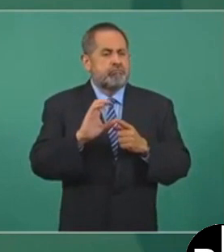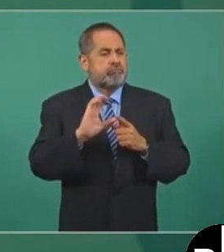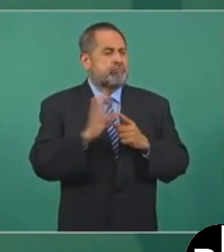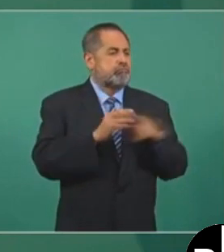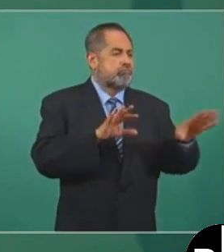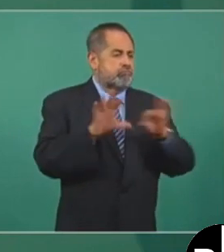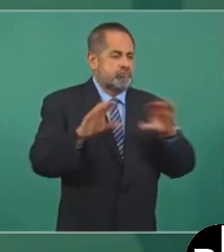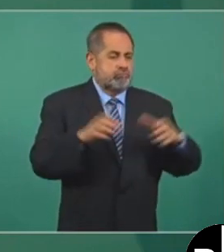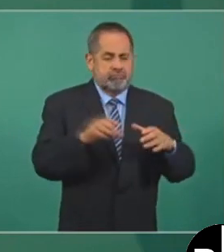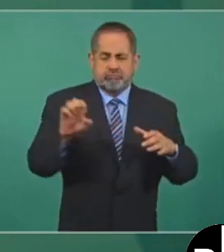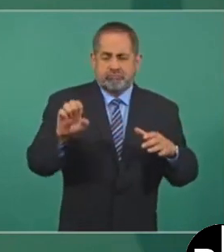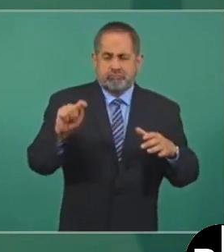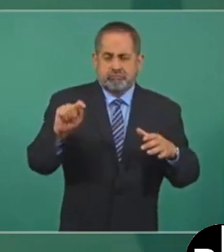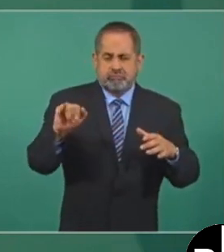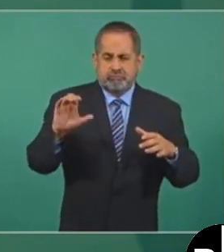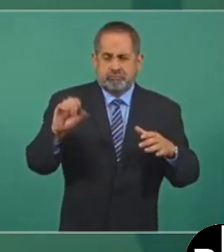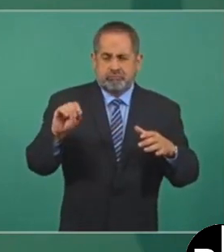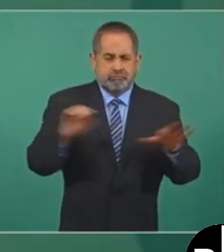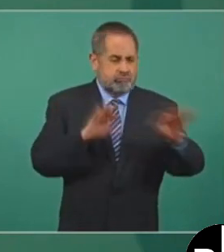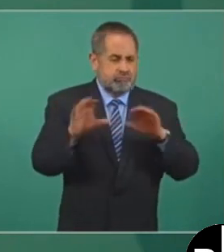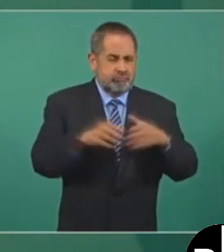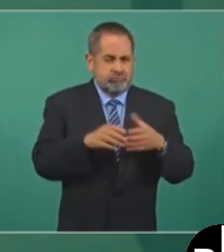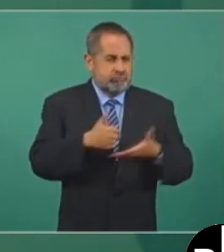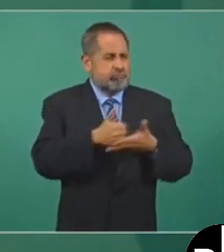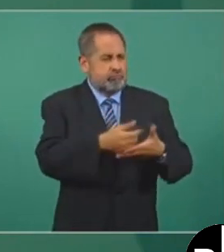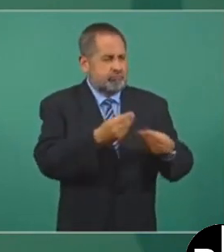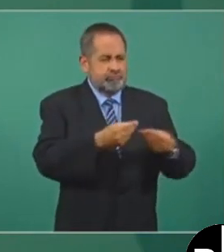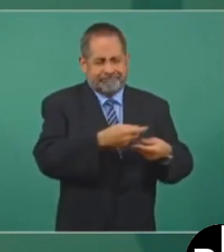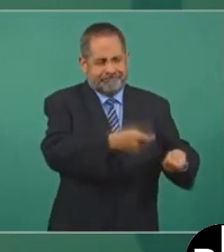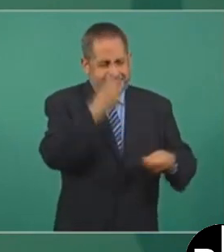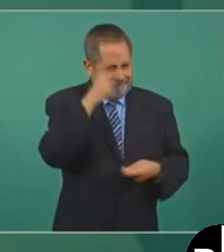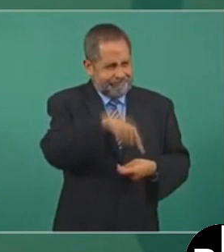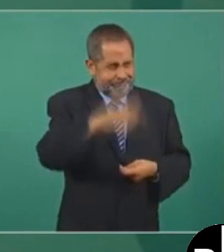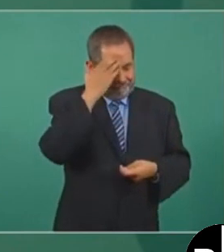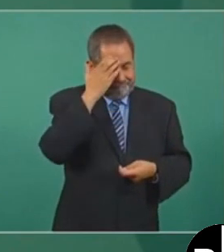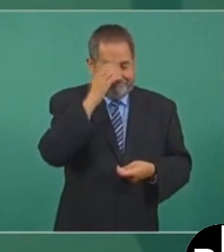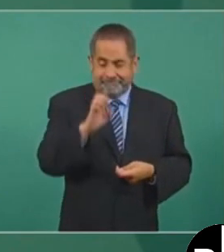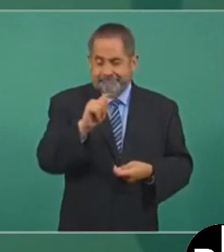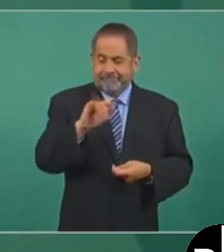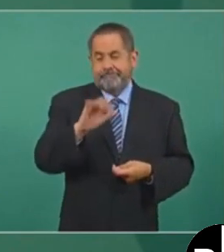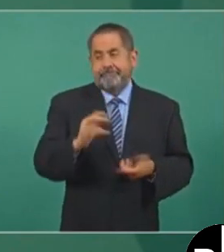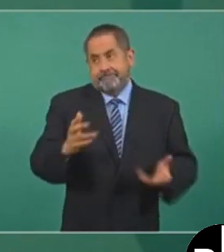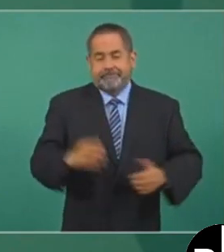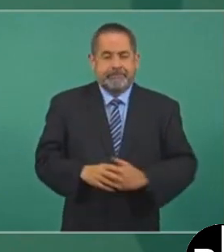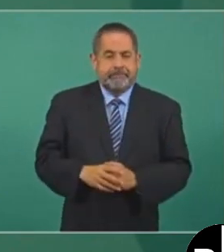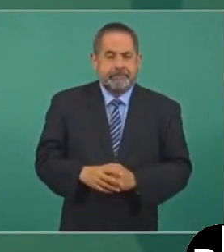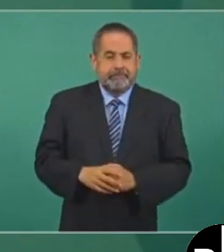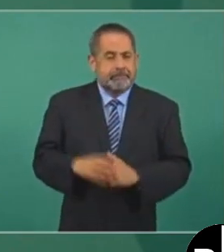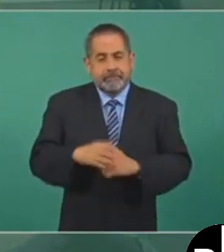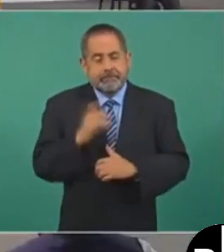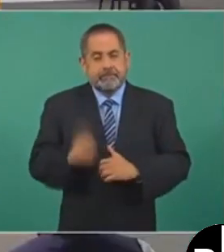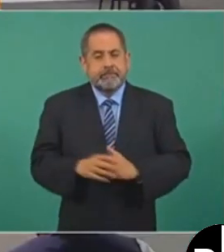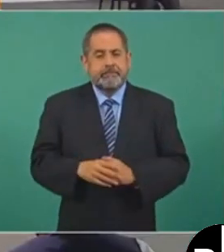que ayuda mucho, porque